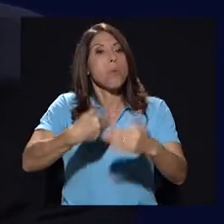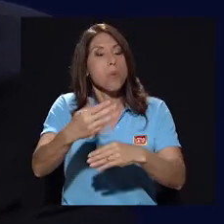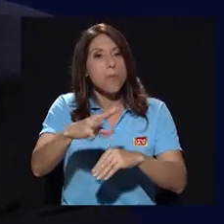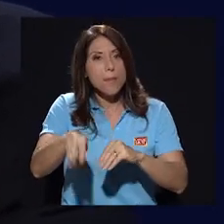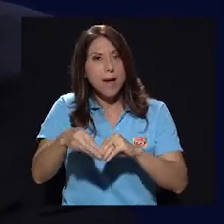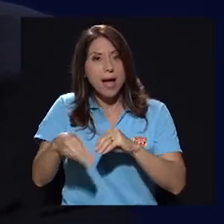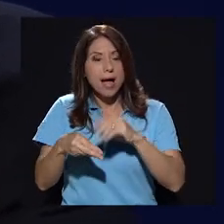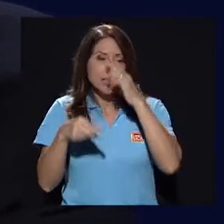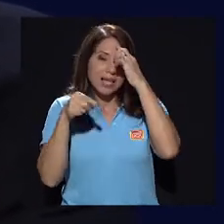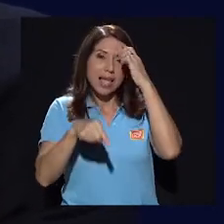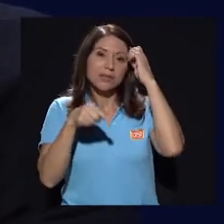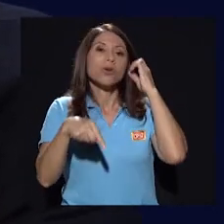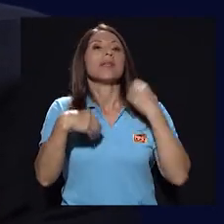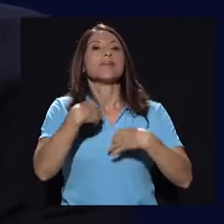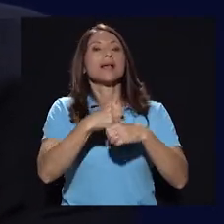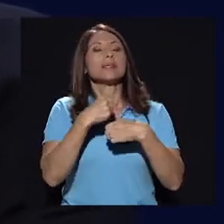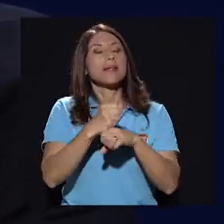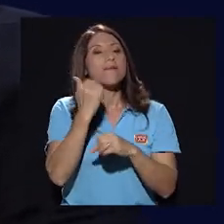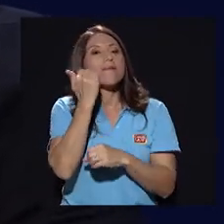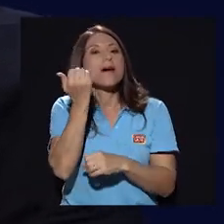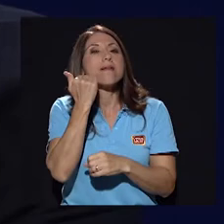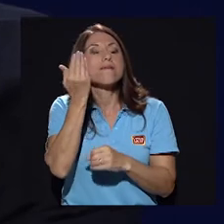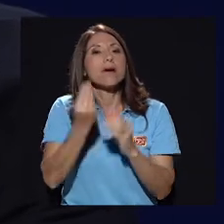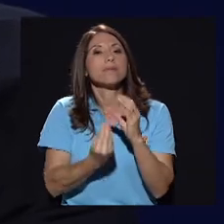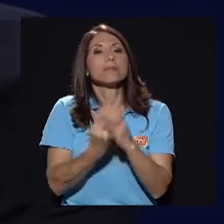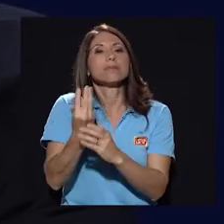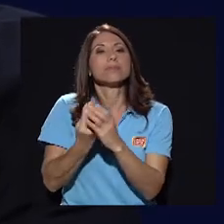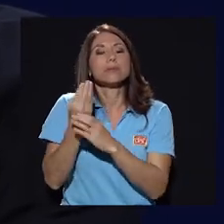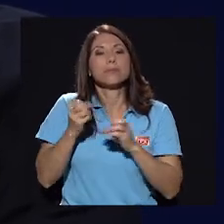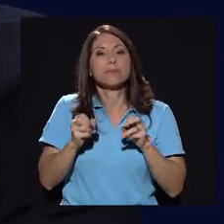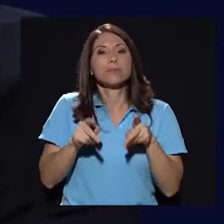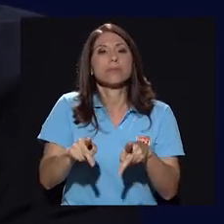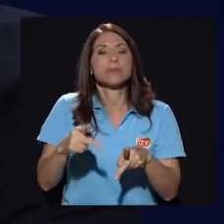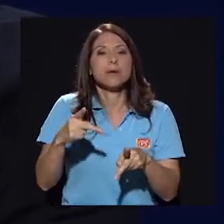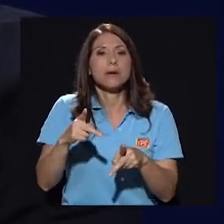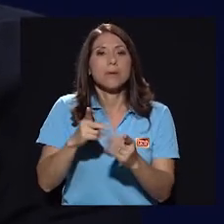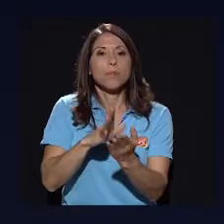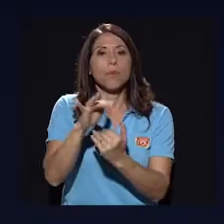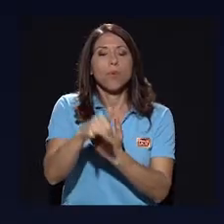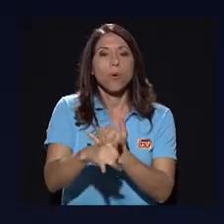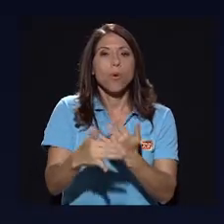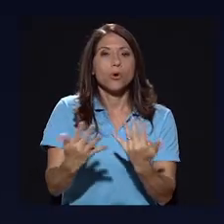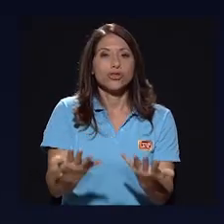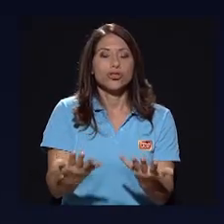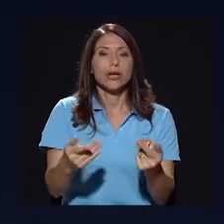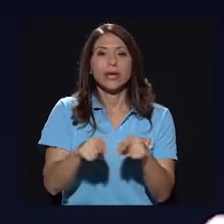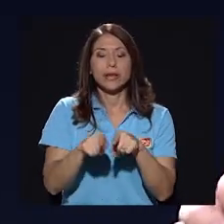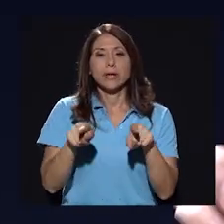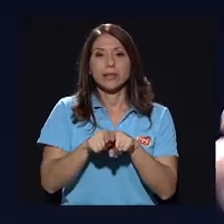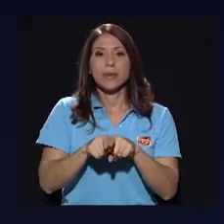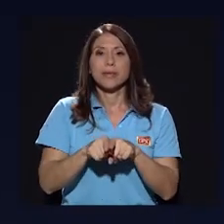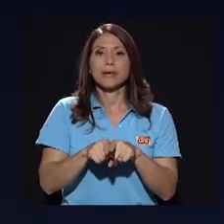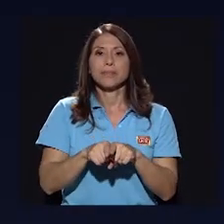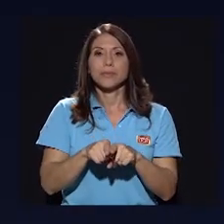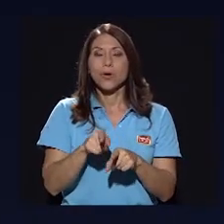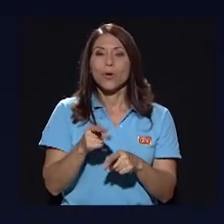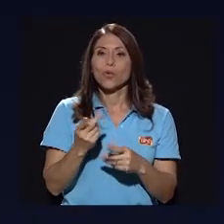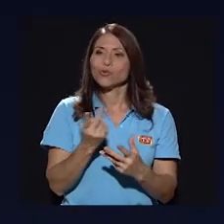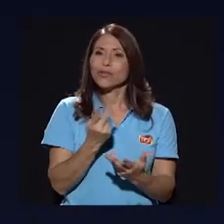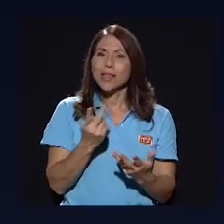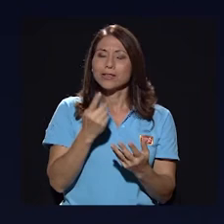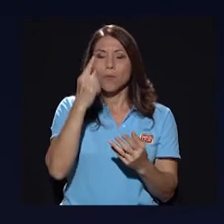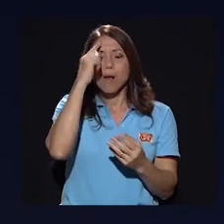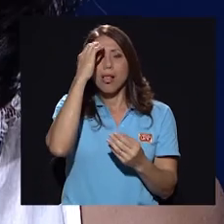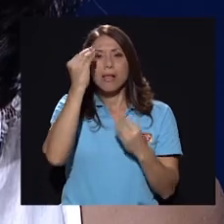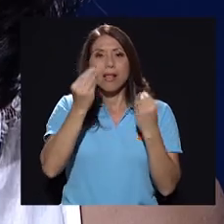más y eso les va a facilitar esa creación de oportunidades para proyectos y además esa chispa